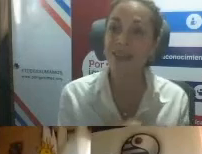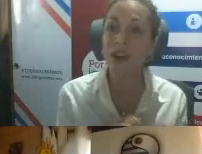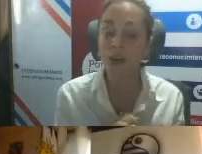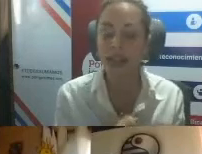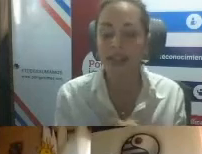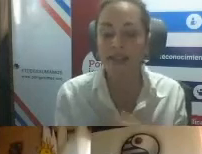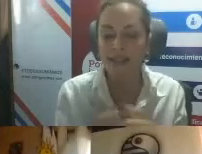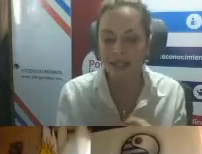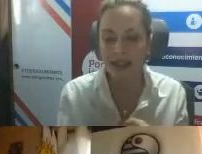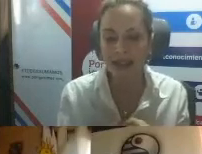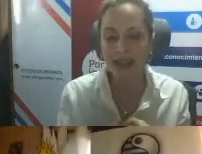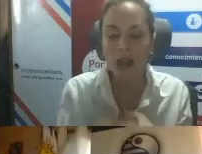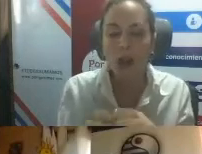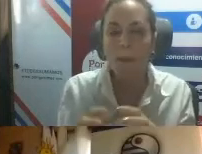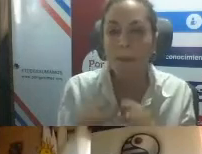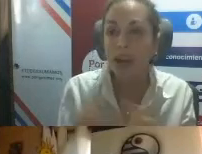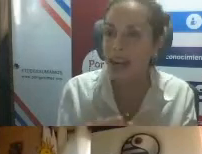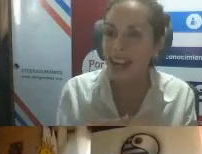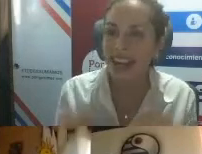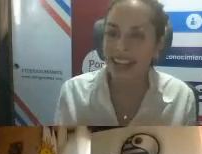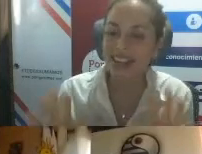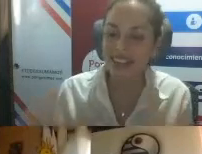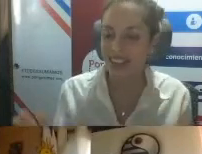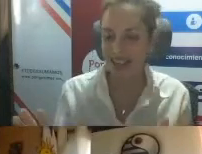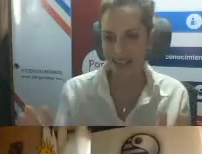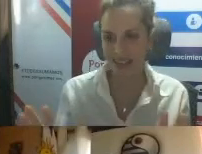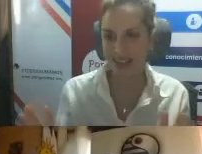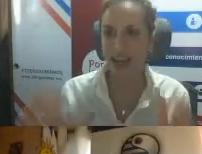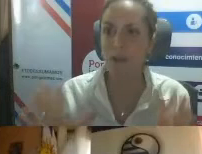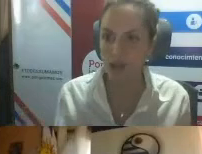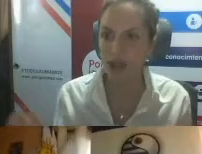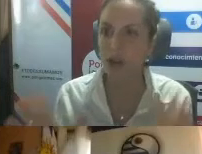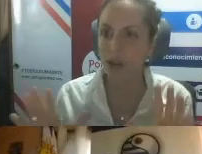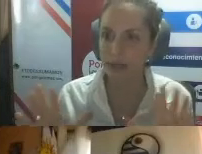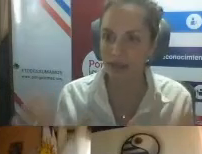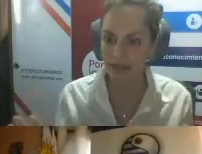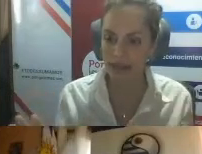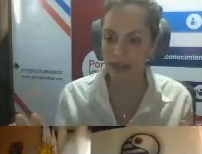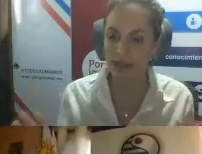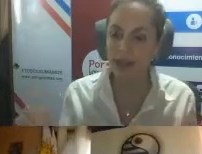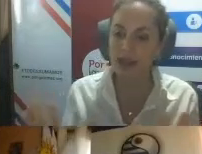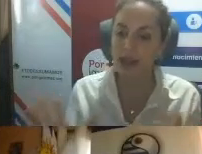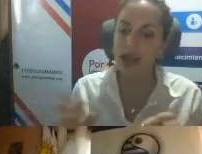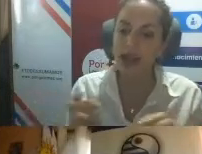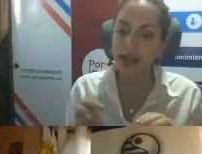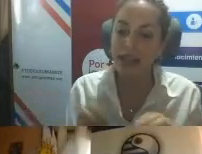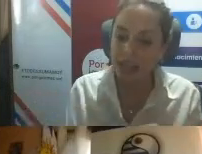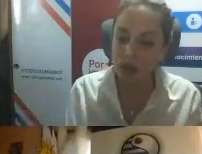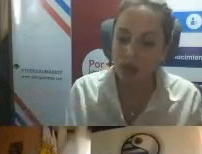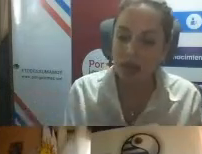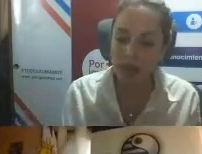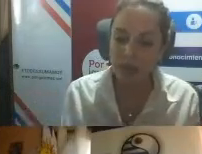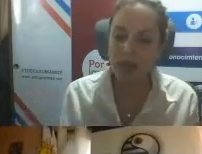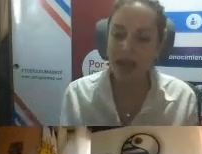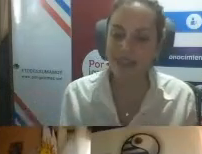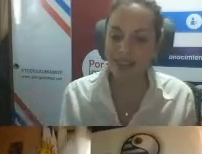basada en comunidad se centra en mejorar la calidad de vida de las personas con discapacidad, ¿sí? Y en